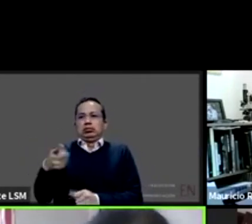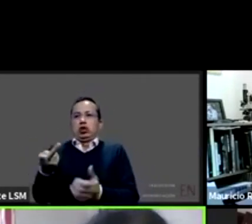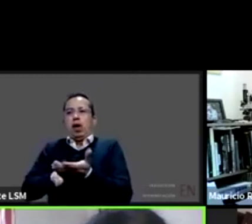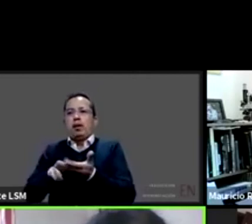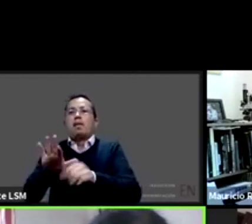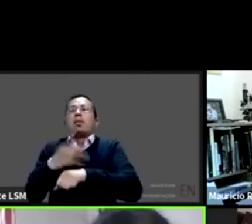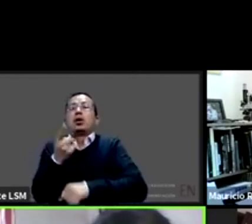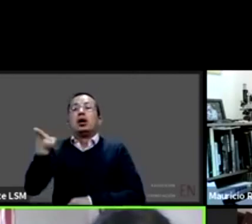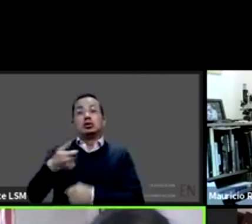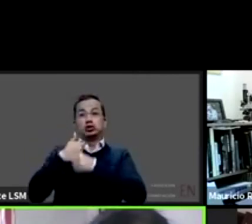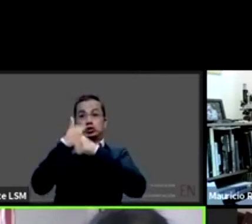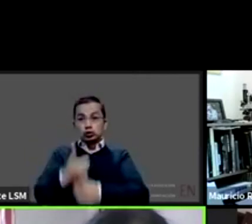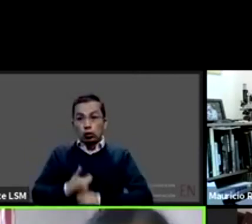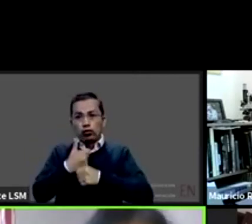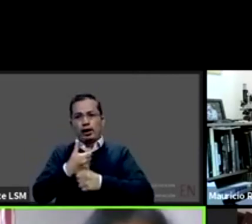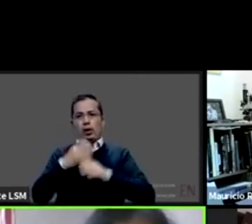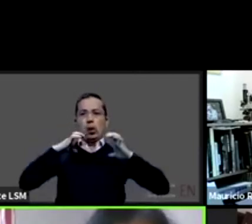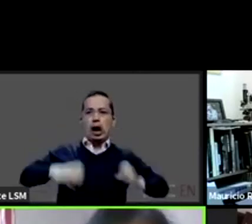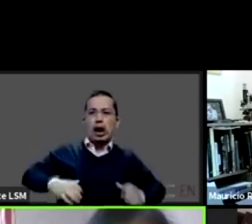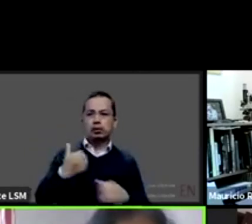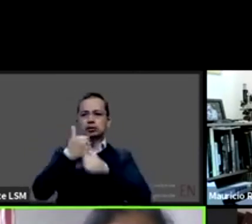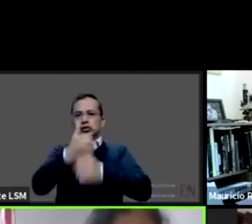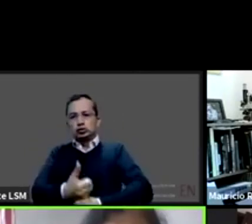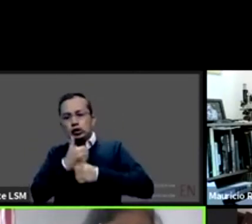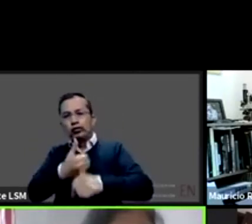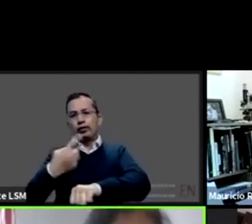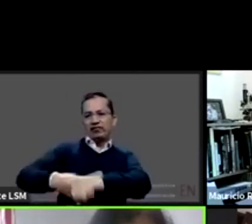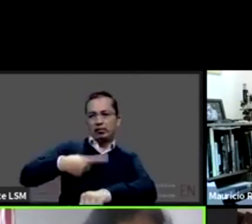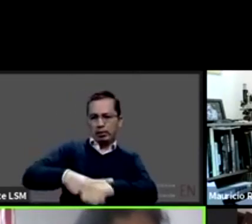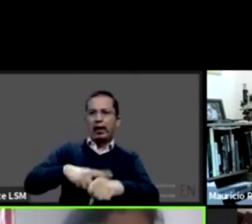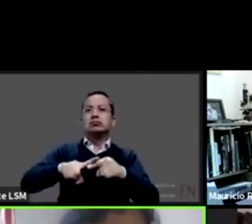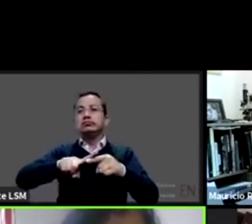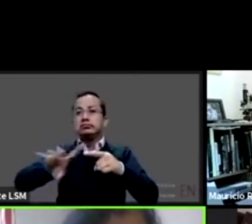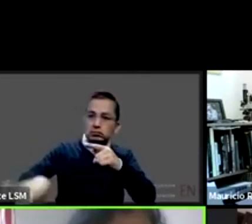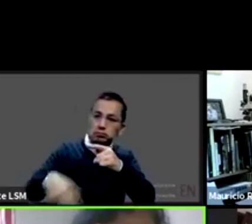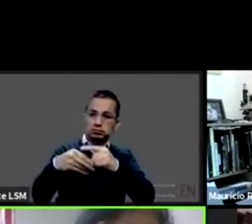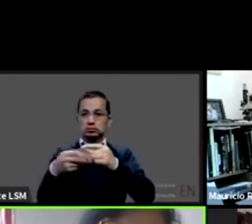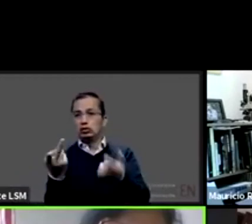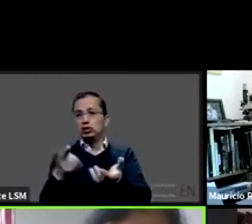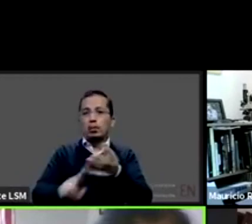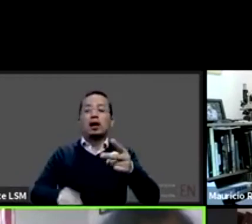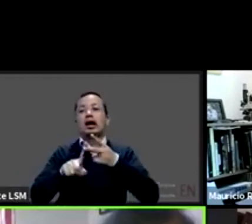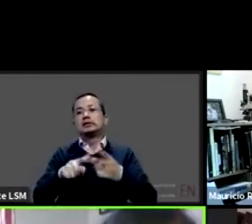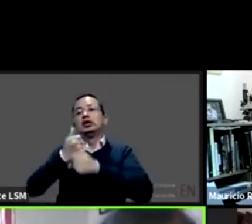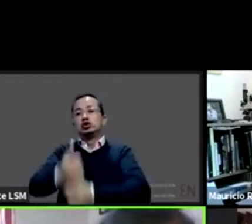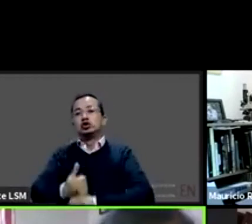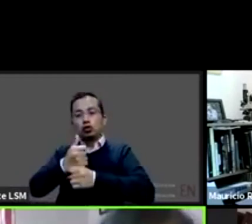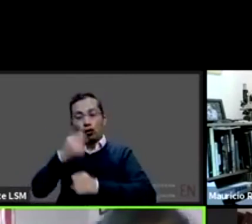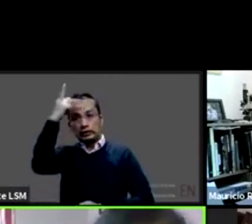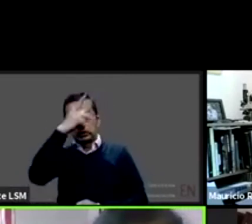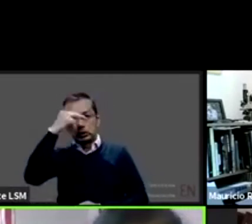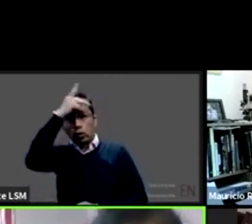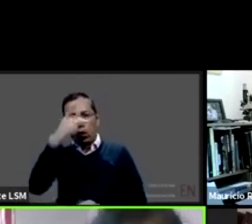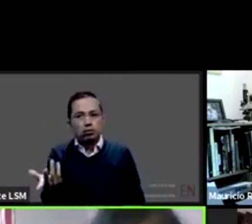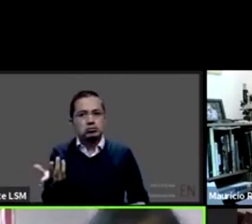que tienen que ver con un sufrimiento psicológico que se acumula a este a lo otro entonces nosotros